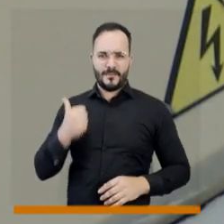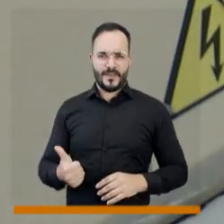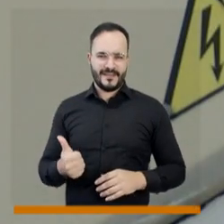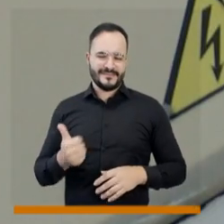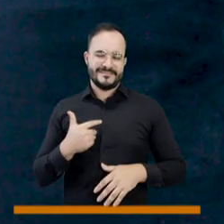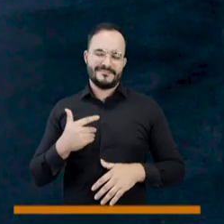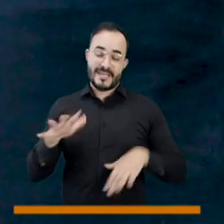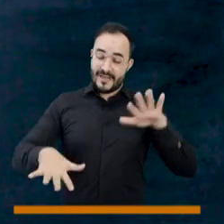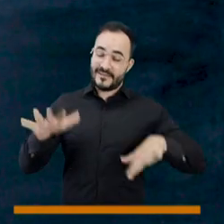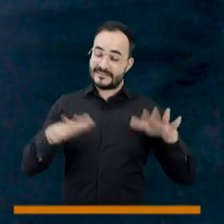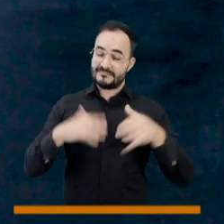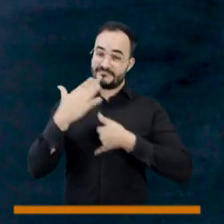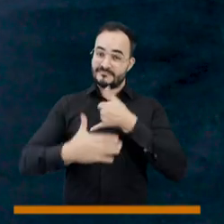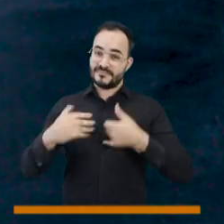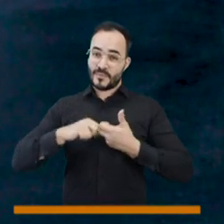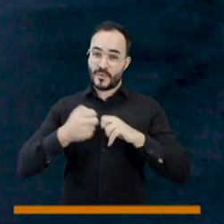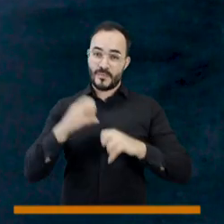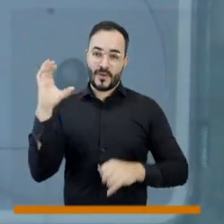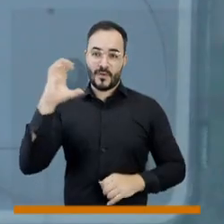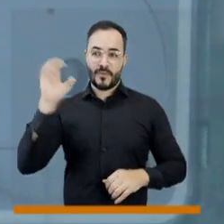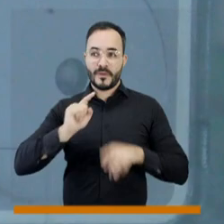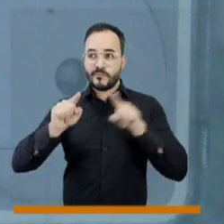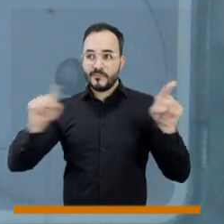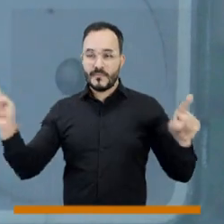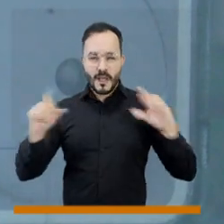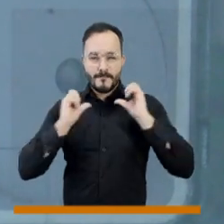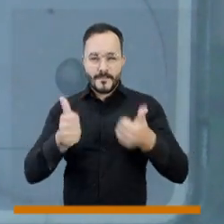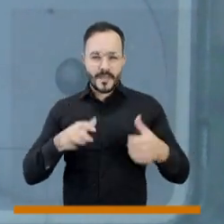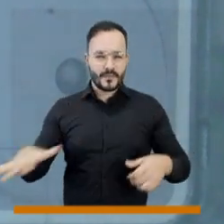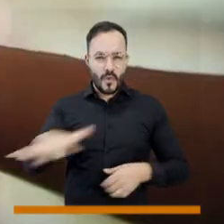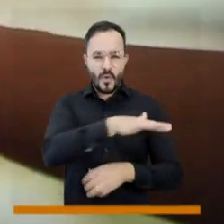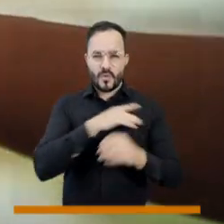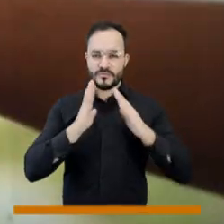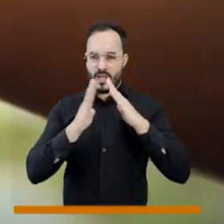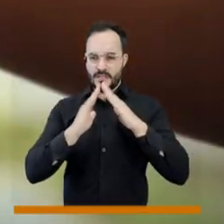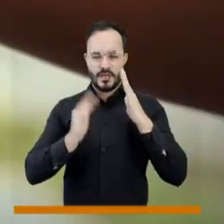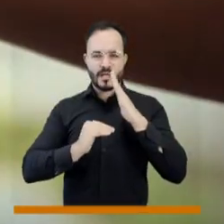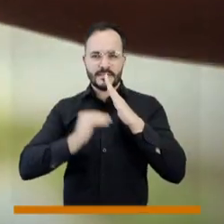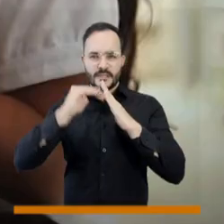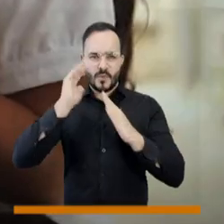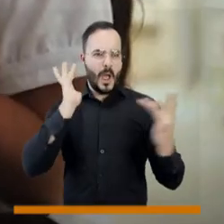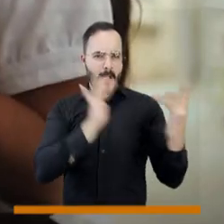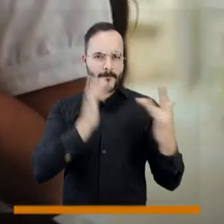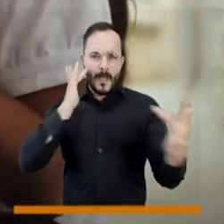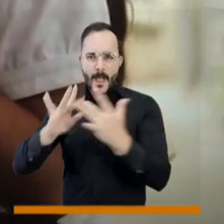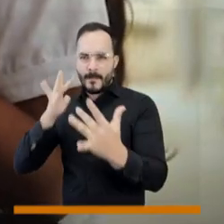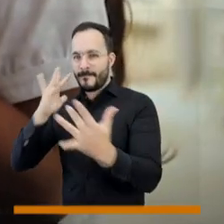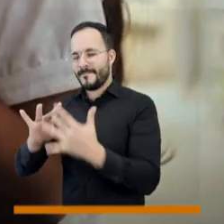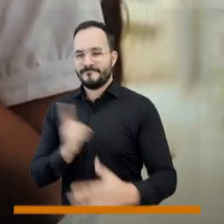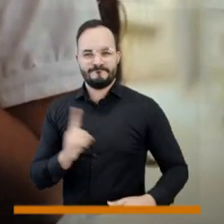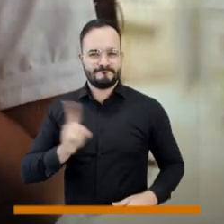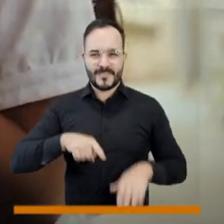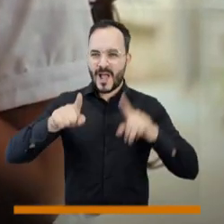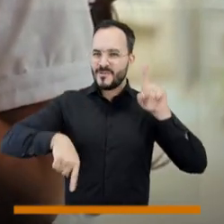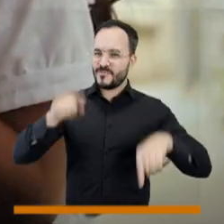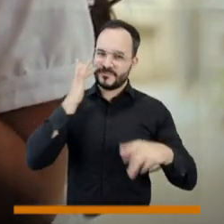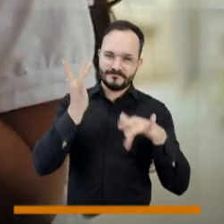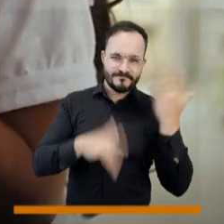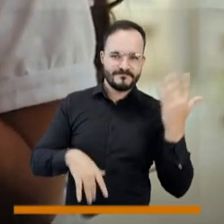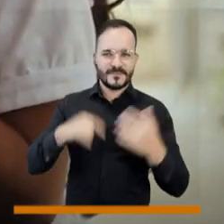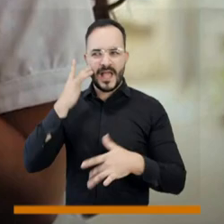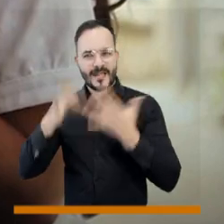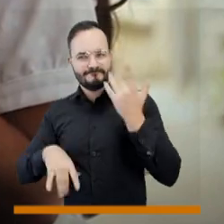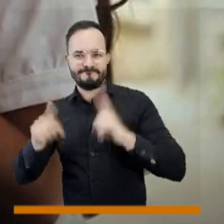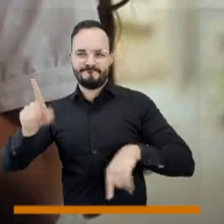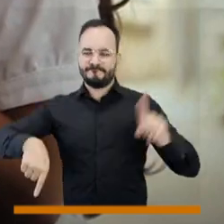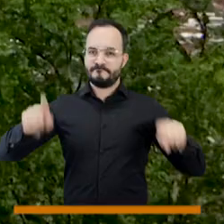subsidio mal focalizado, que es uno de los problemas del país casi en todo, ¿cierto? Es decir, logramos establecer sistemas que son buenos, que